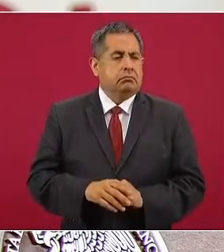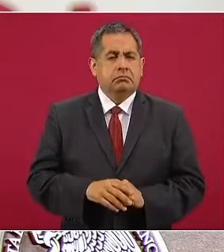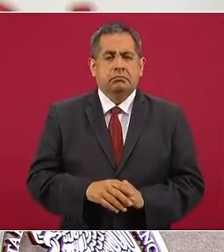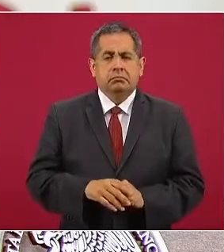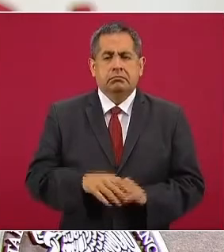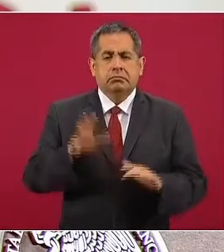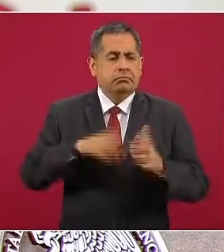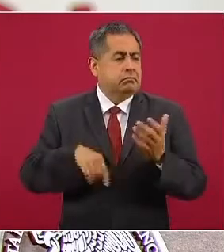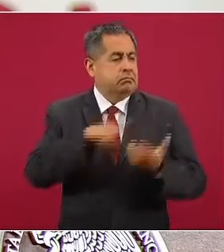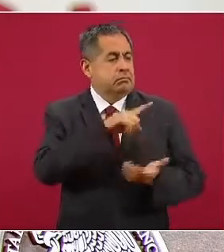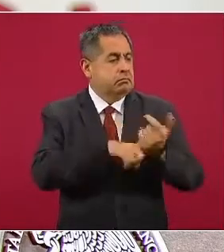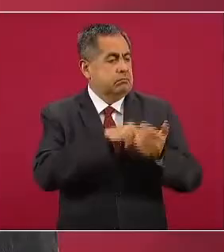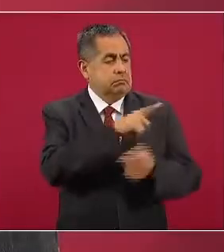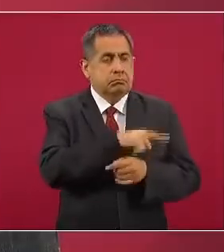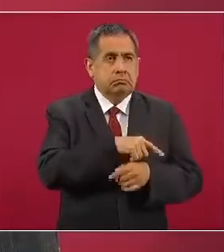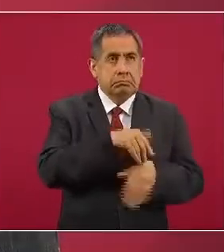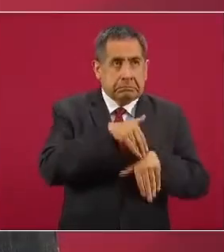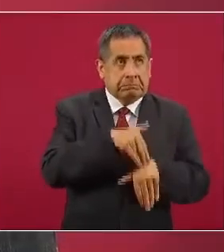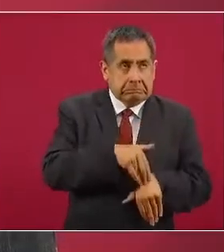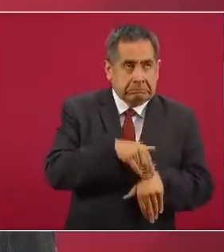hasta serviles.